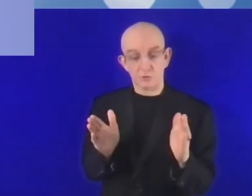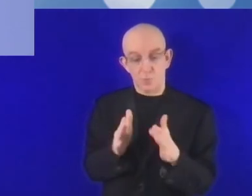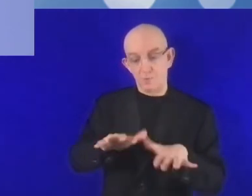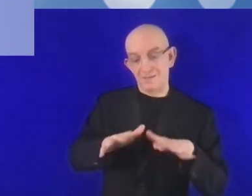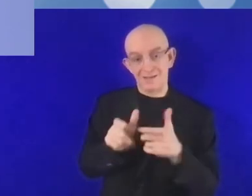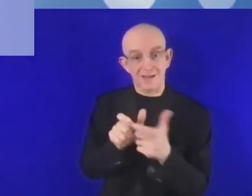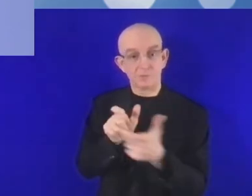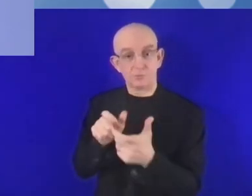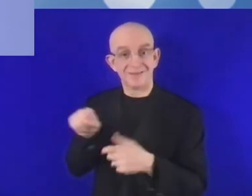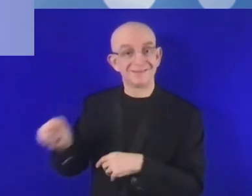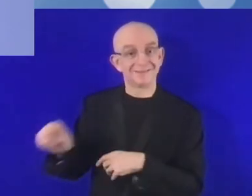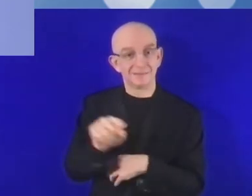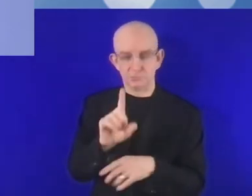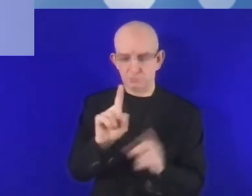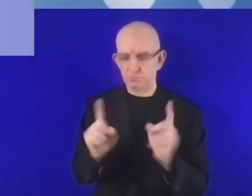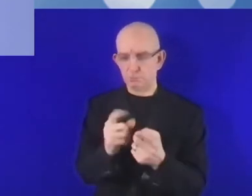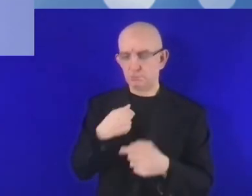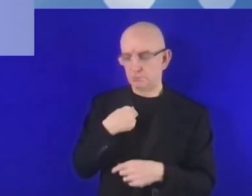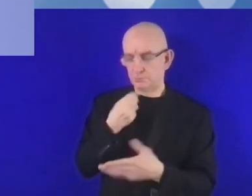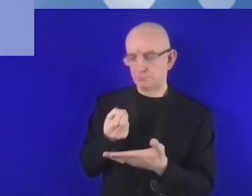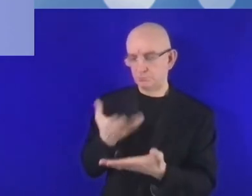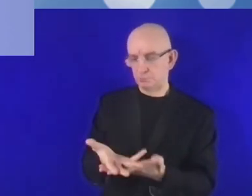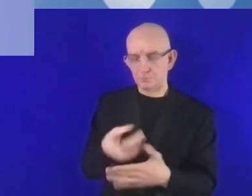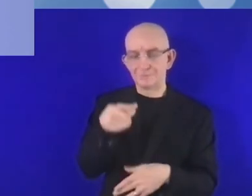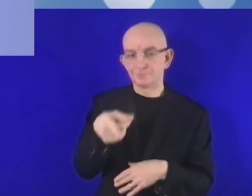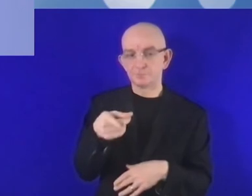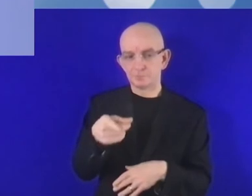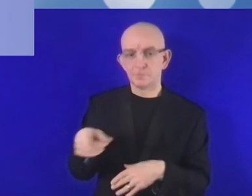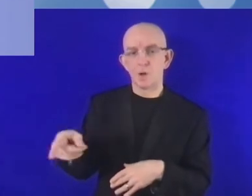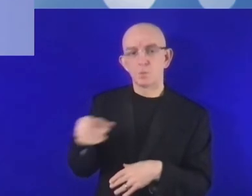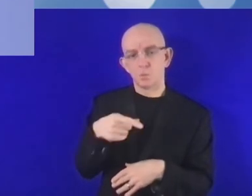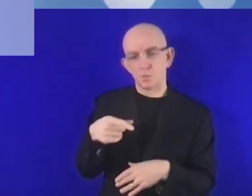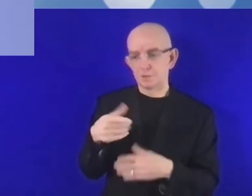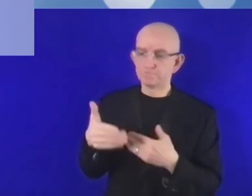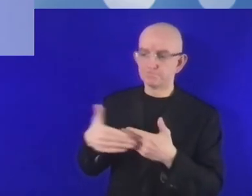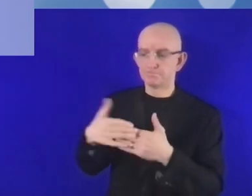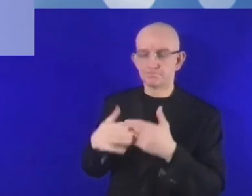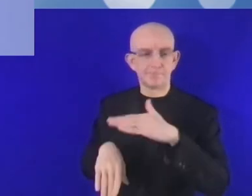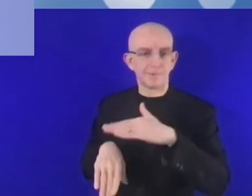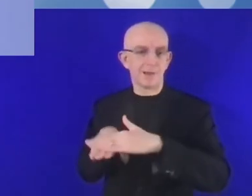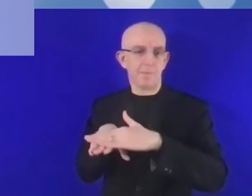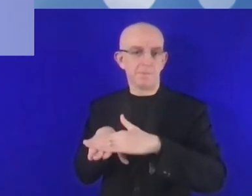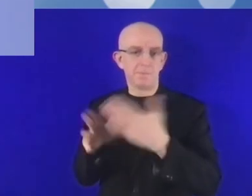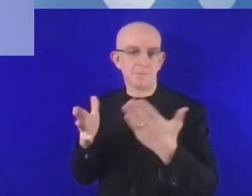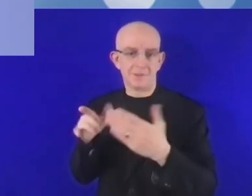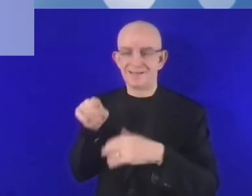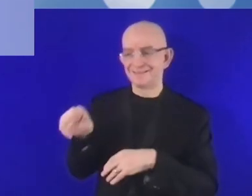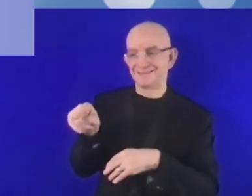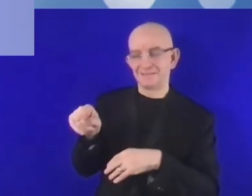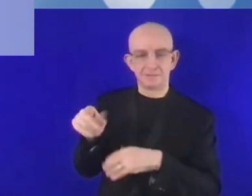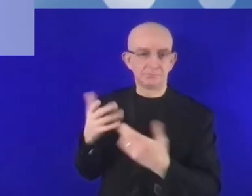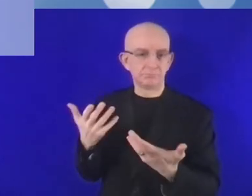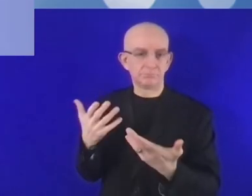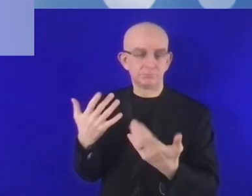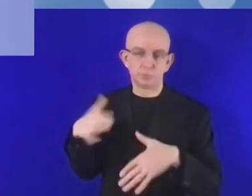en el ámbito de este apoyo técnico financiero. En cuanto a las pymes, el sector